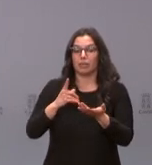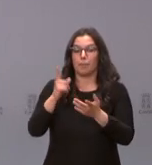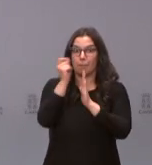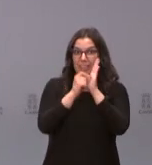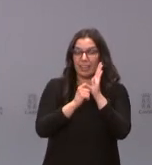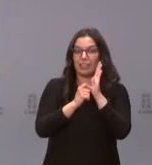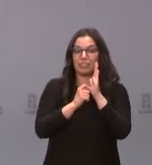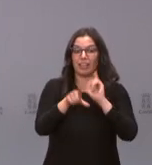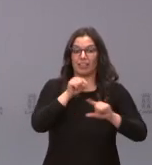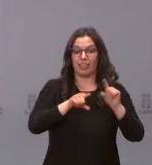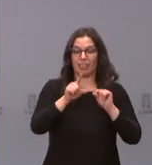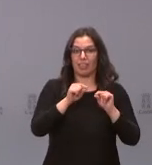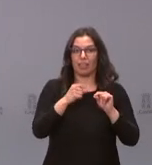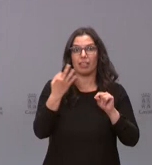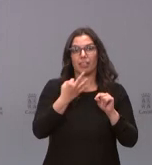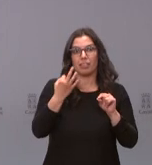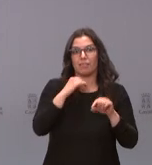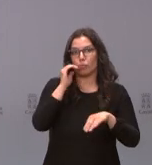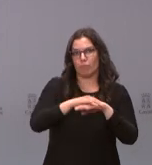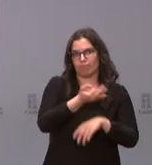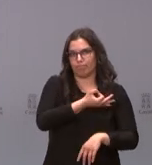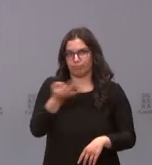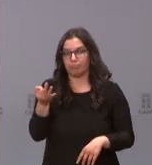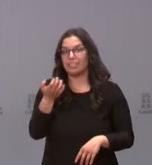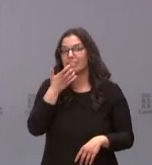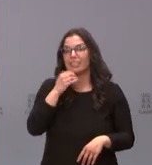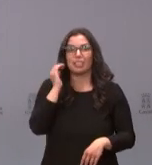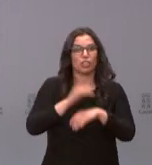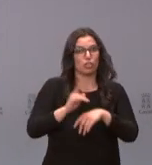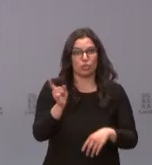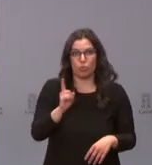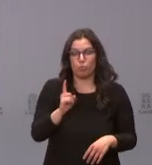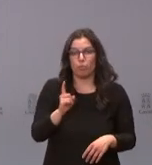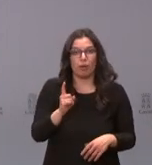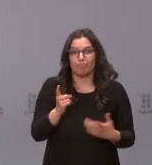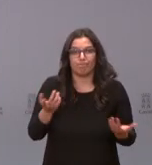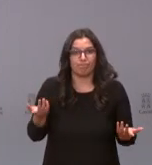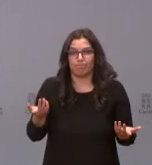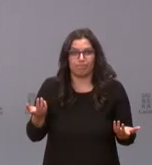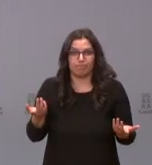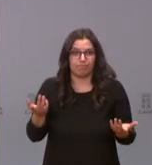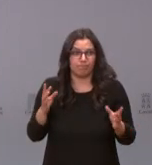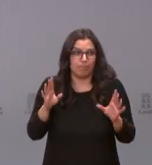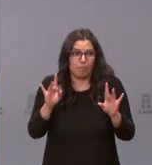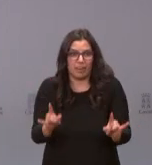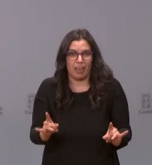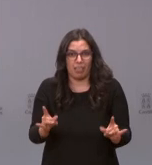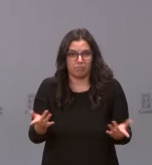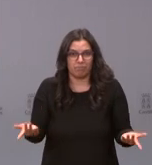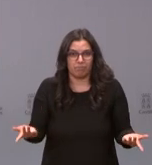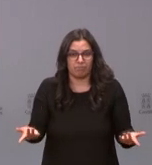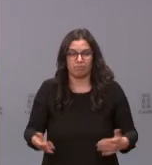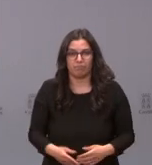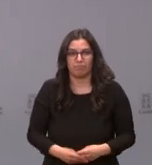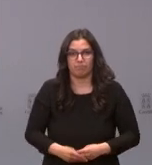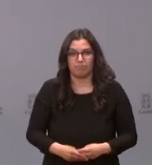tienen que ser cumplidas con efectividad y que aquellas que no se cumplen con efectividad no tiene mucho sentido tomarlas.